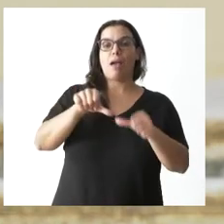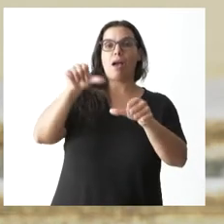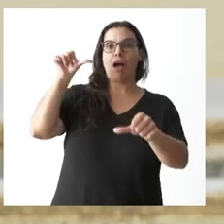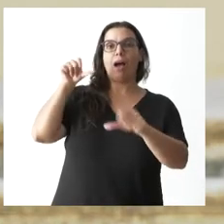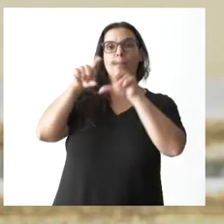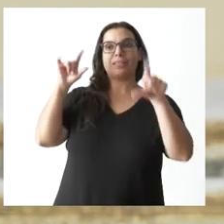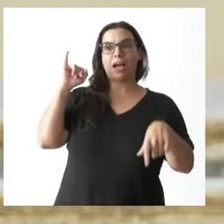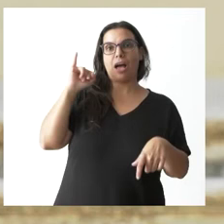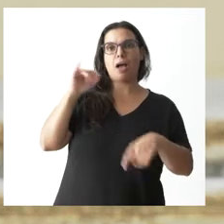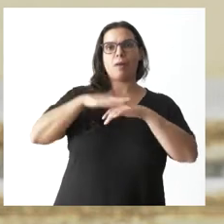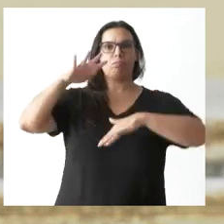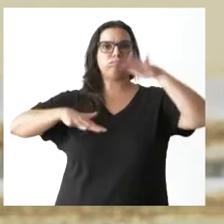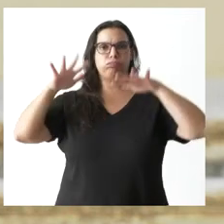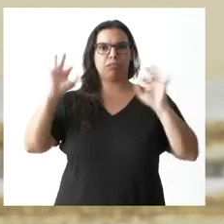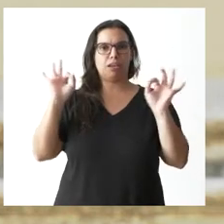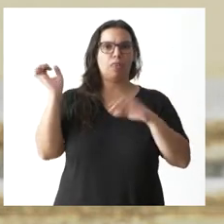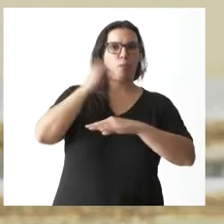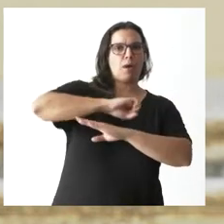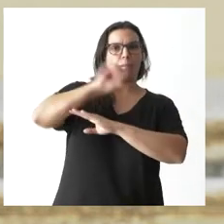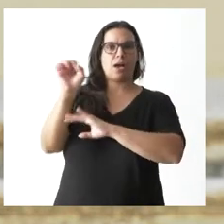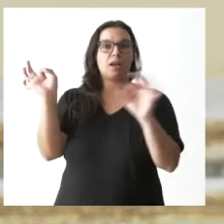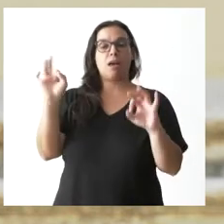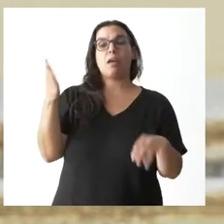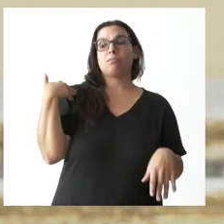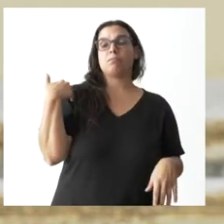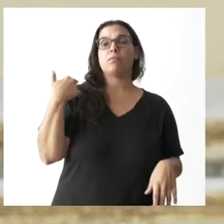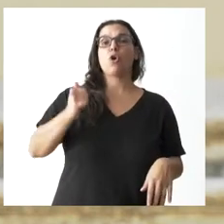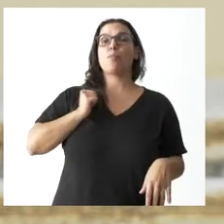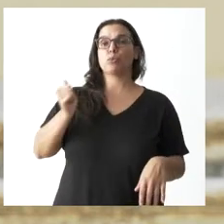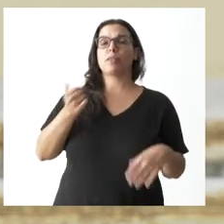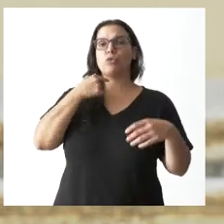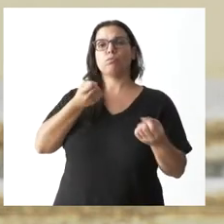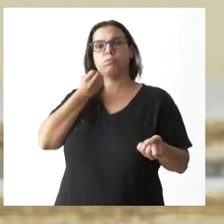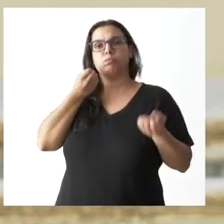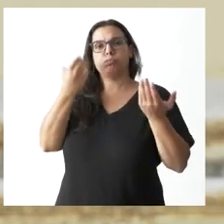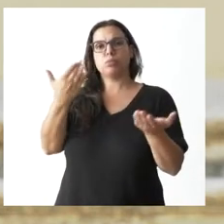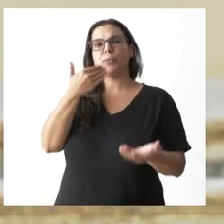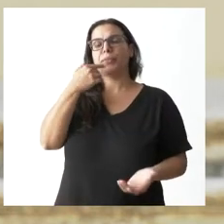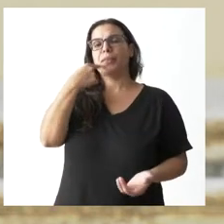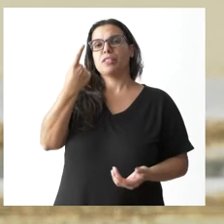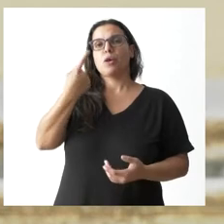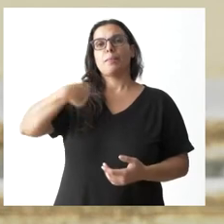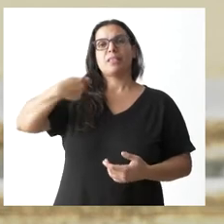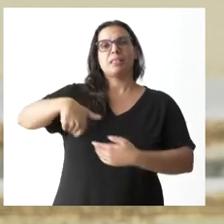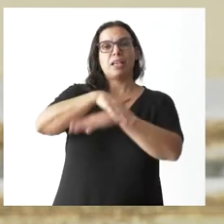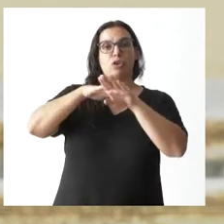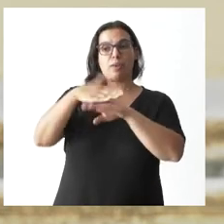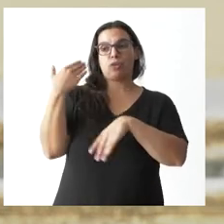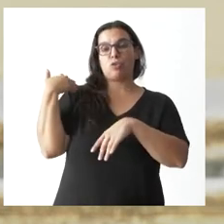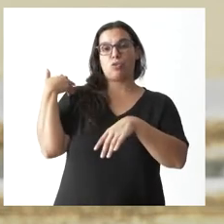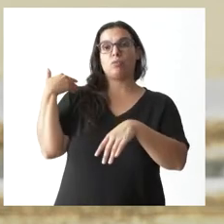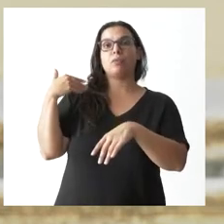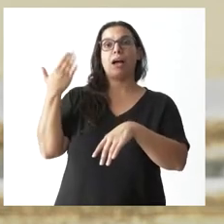para que no haya un desequilibrio tuve la oportunidad de expresárselo al presidente de gobierno cuando estuve allí